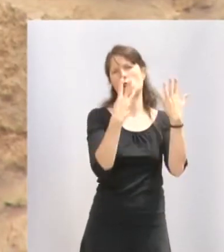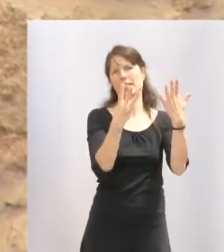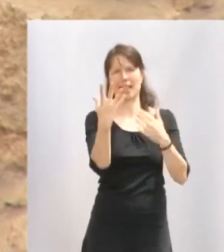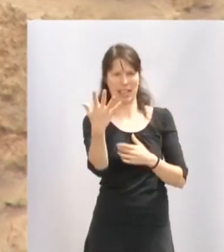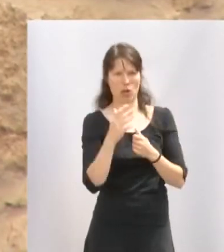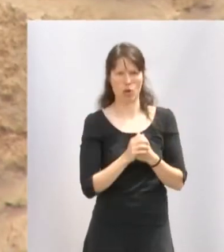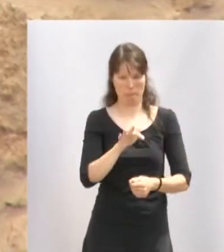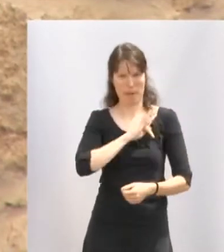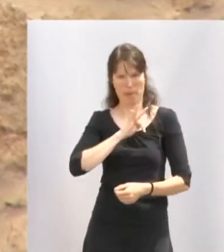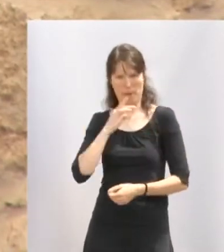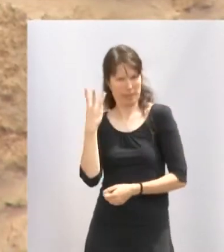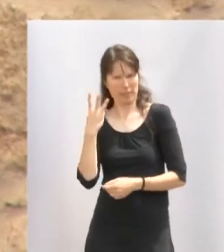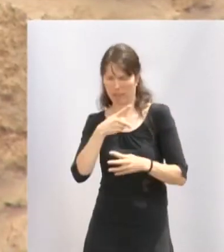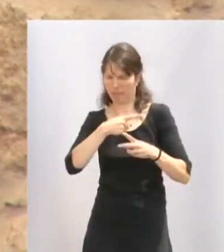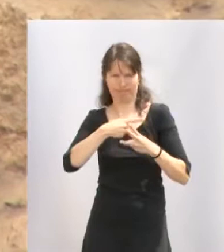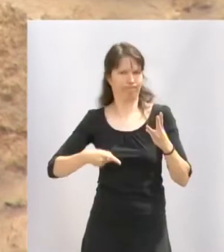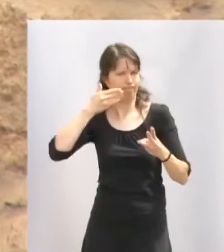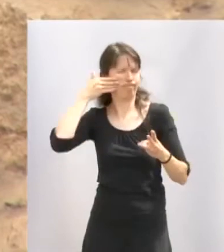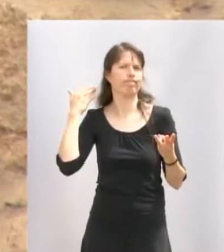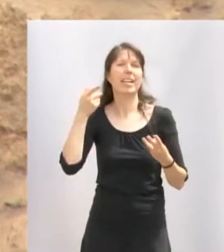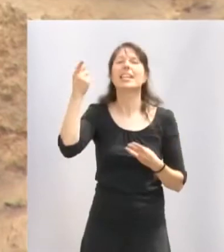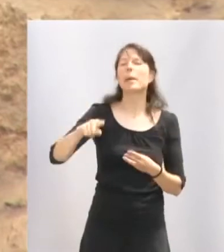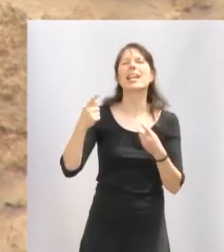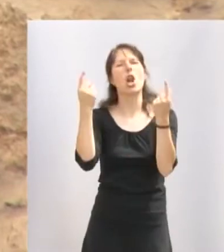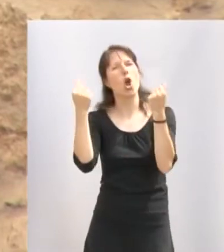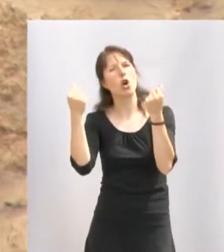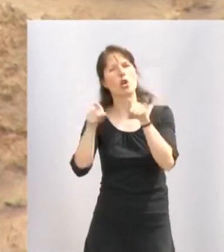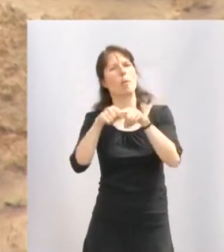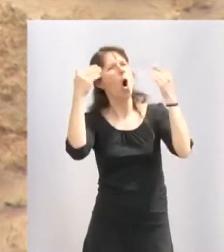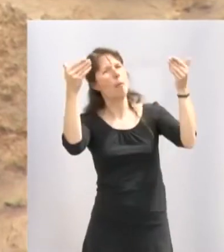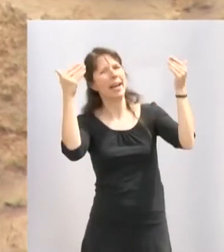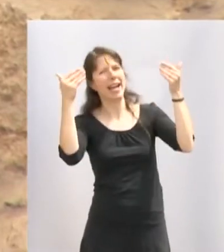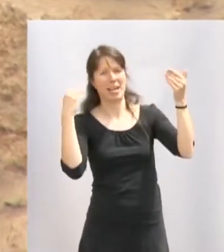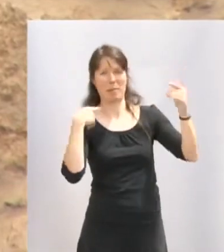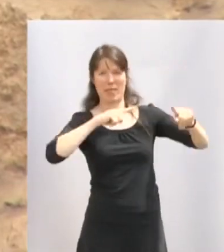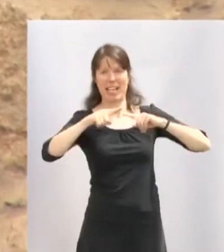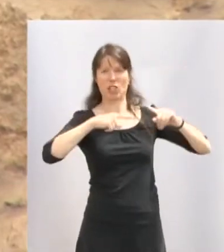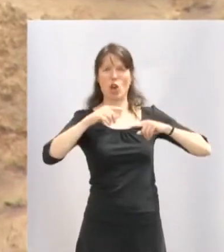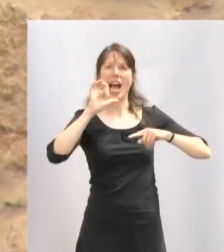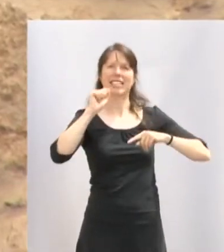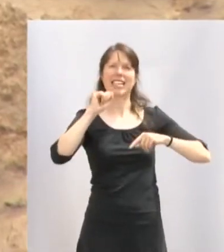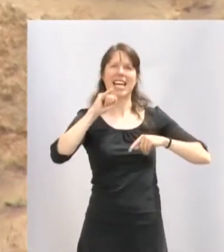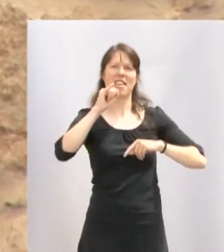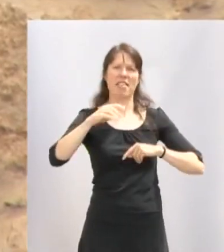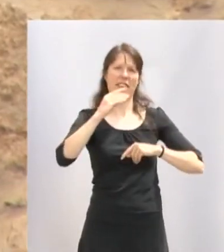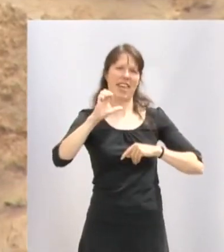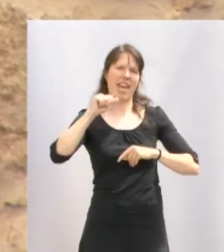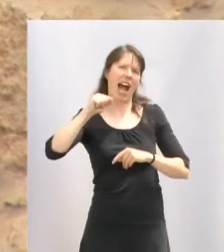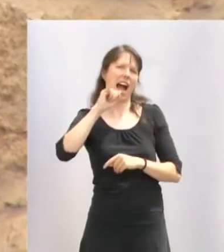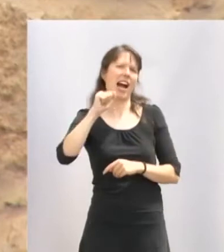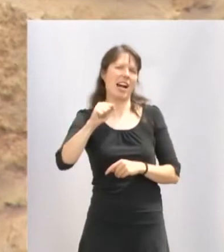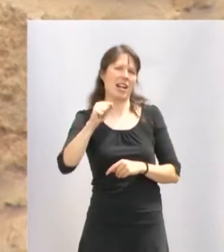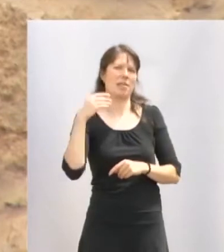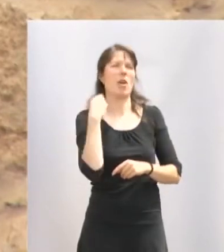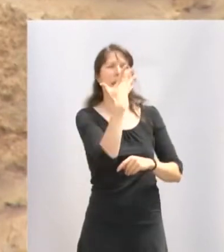estos galardones añadiremos el merecido homenaje que la ciudad de Logroño rindió a su directora, Nieves Sainz de Aja, con motivo del 50 aniversario